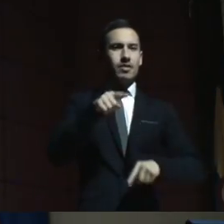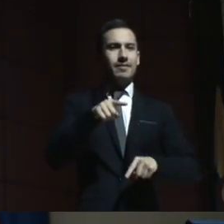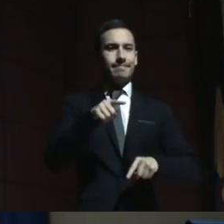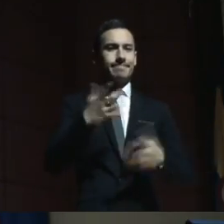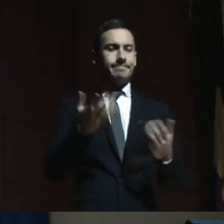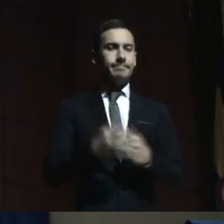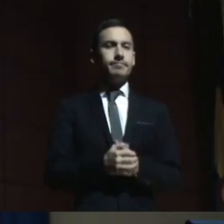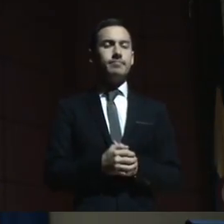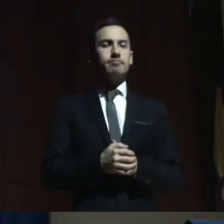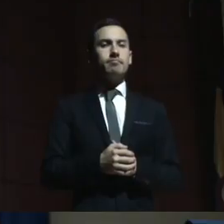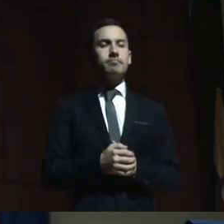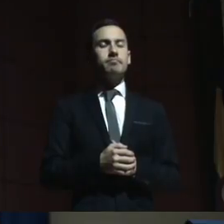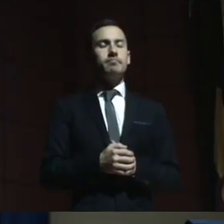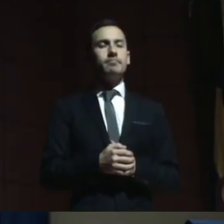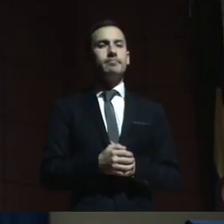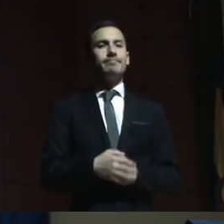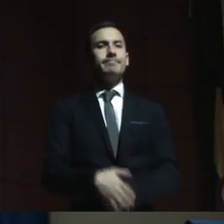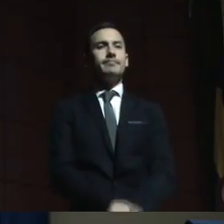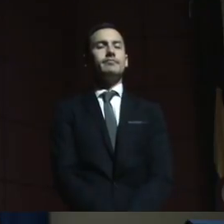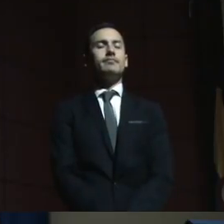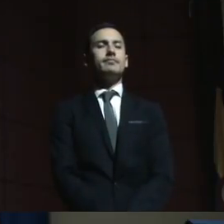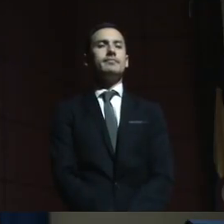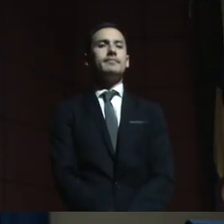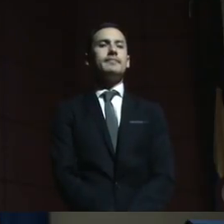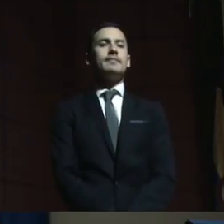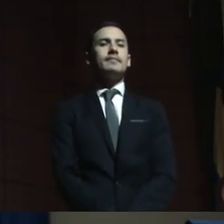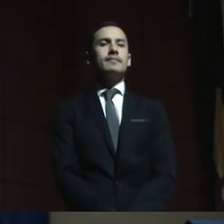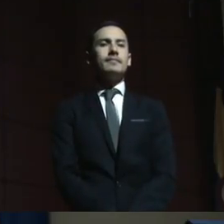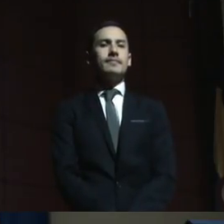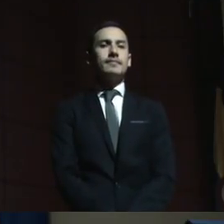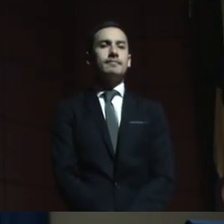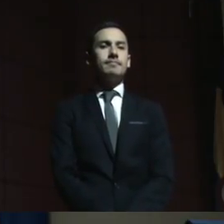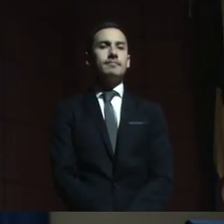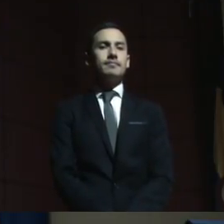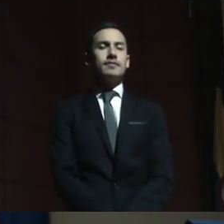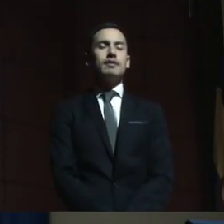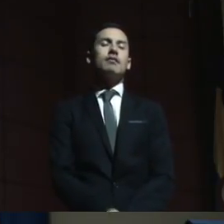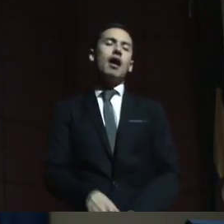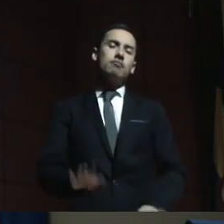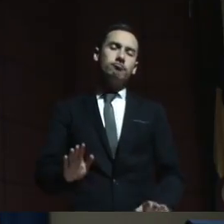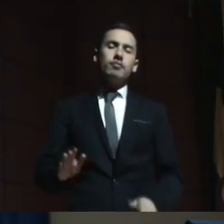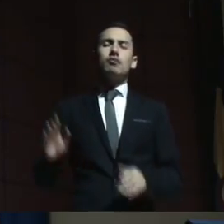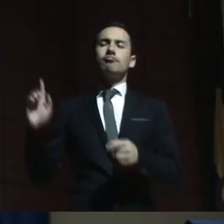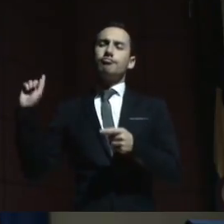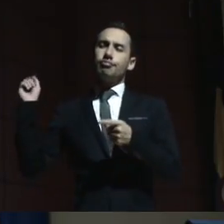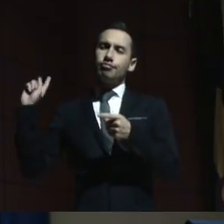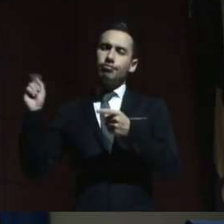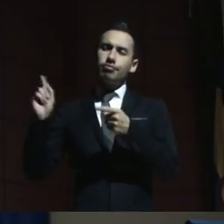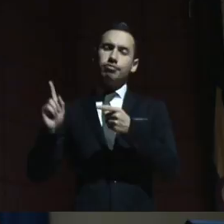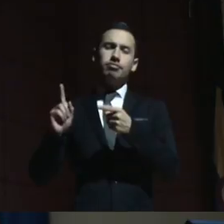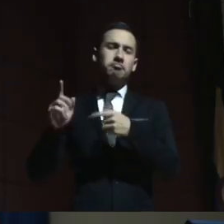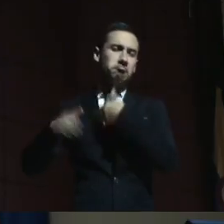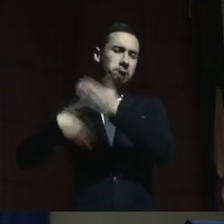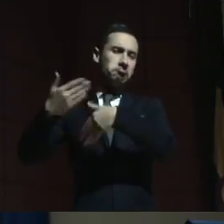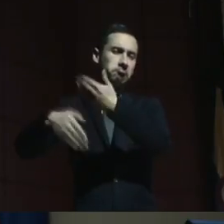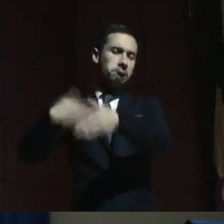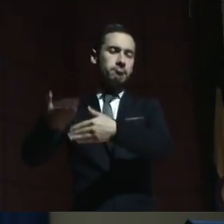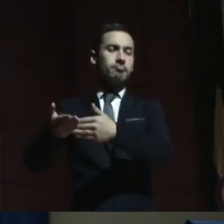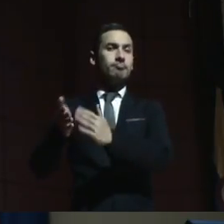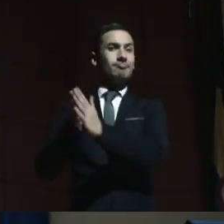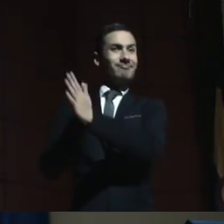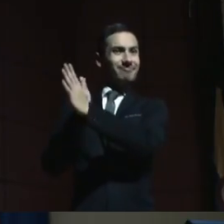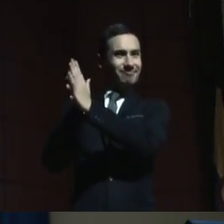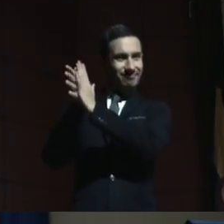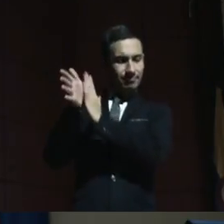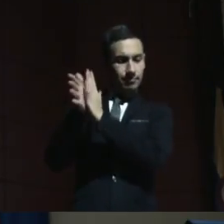Al pasar de los años, nos dicen que nuestros hijos, cuando crecen, después de que ha venido toda una historia de